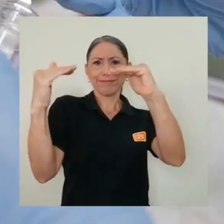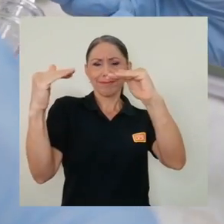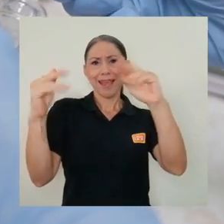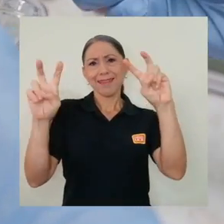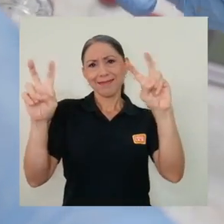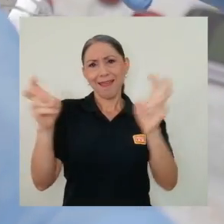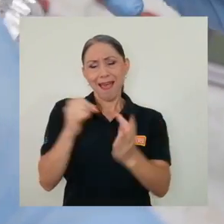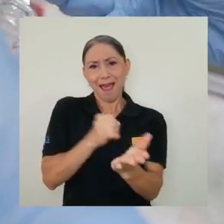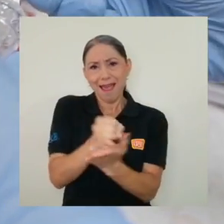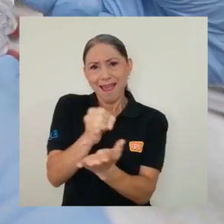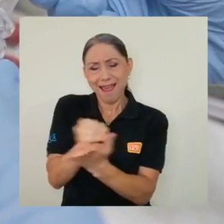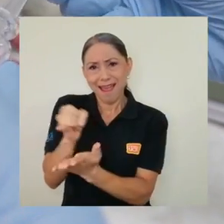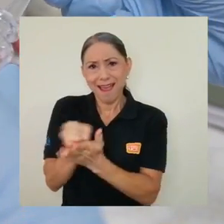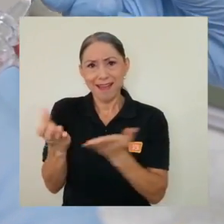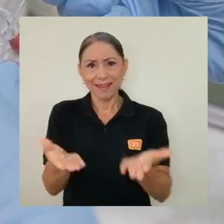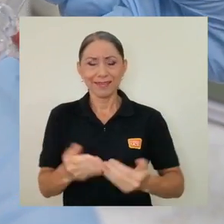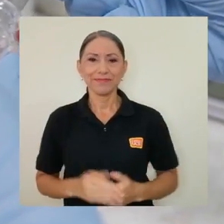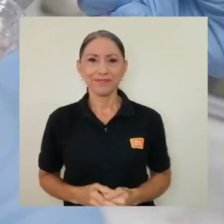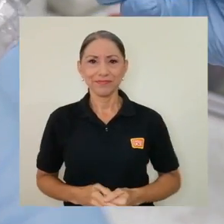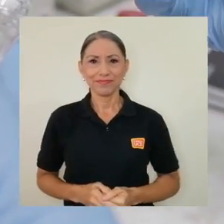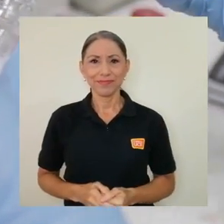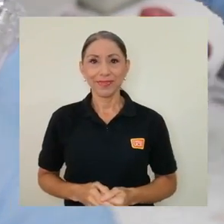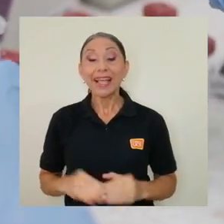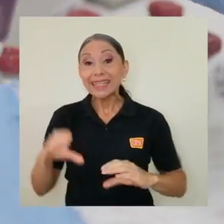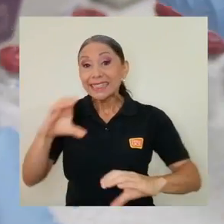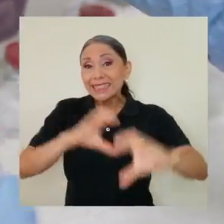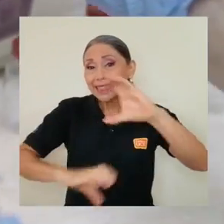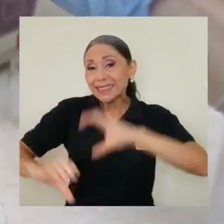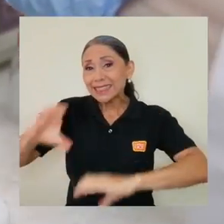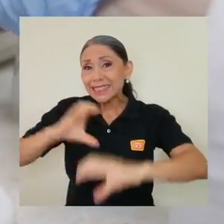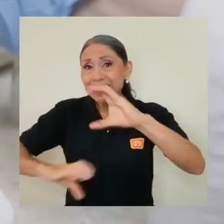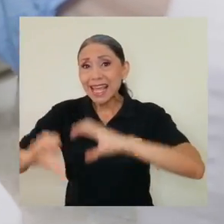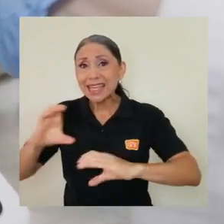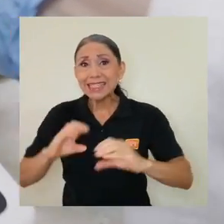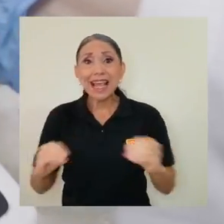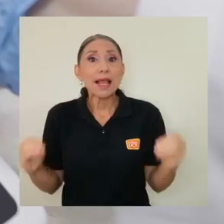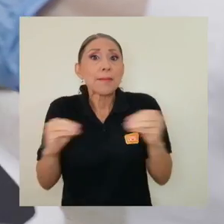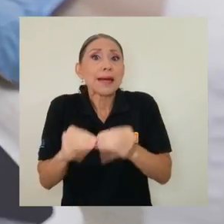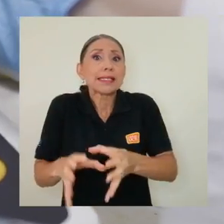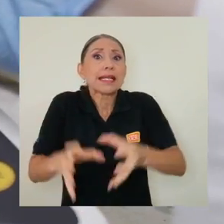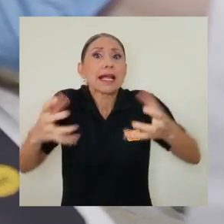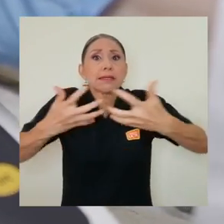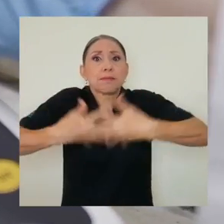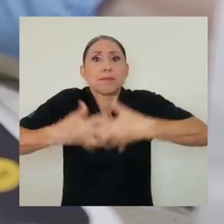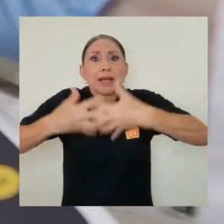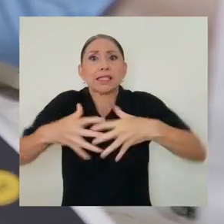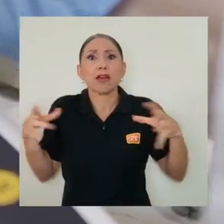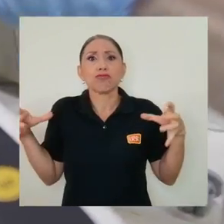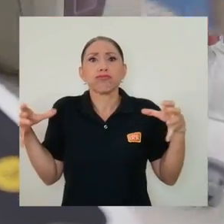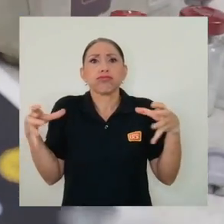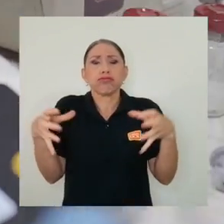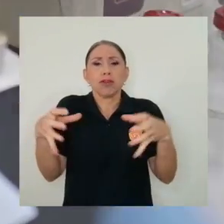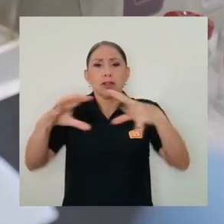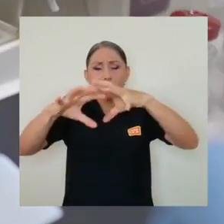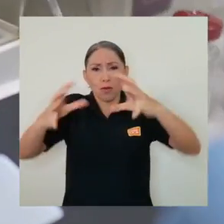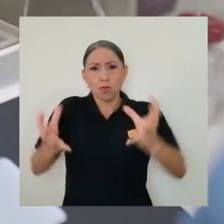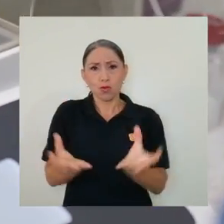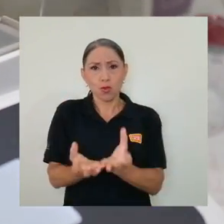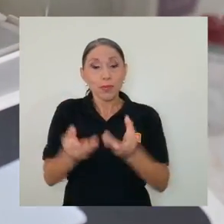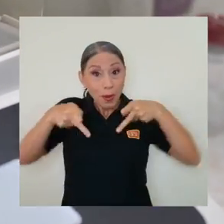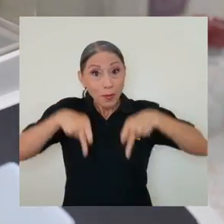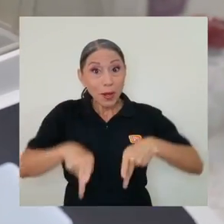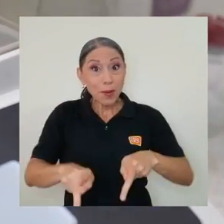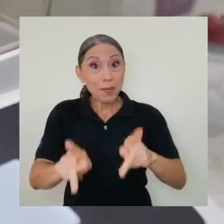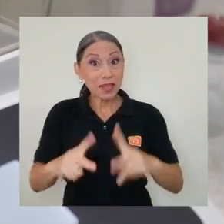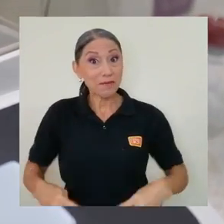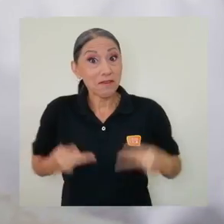en lo que la investigación se refiere la ciencia es la mayor empresa colectiva de la humanidad nos permite vivir más